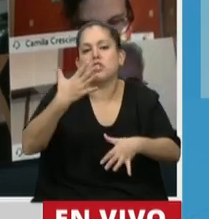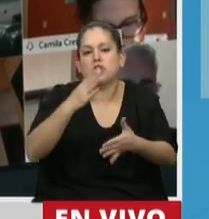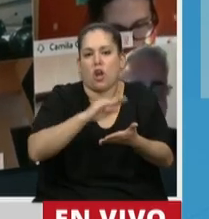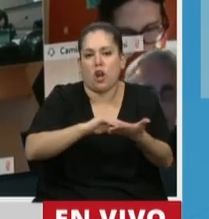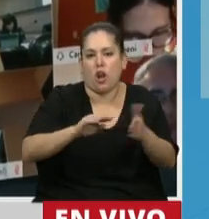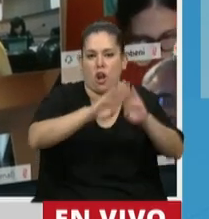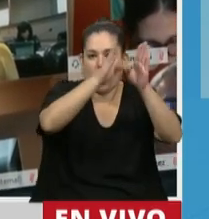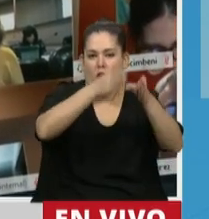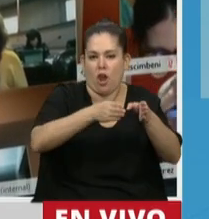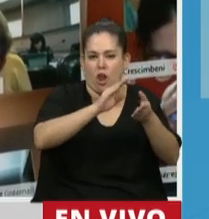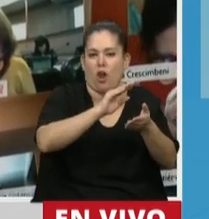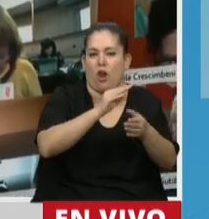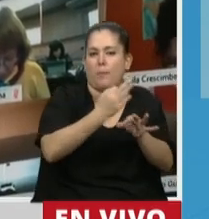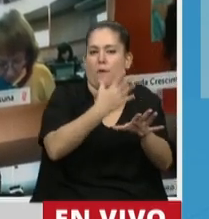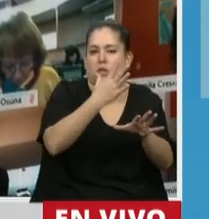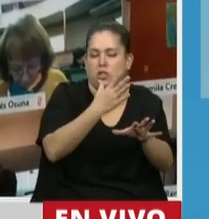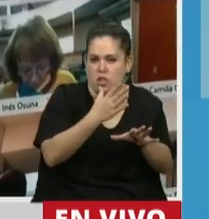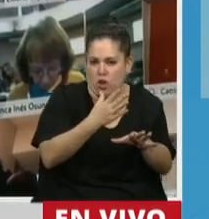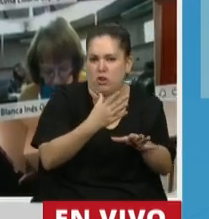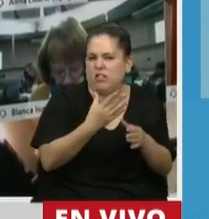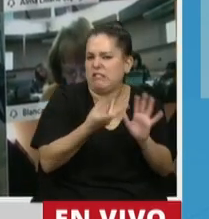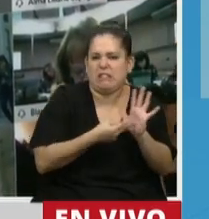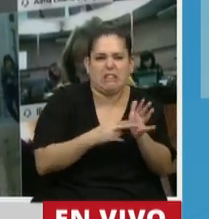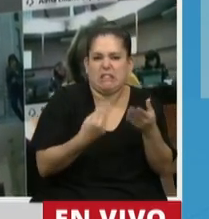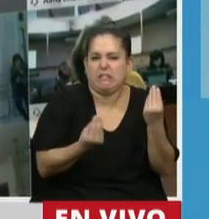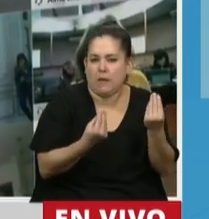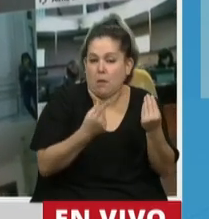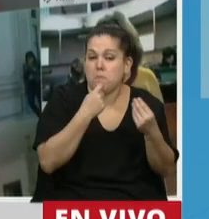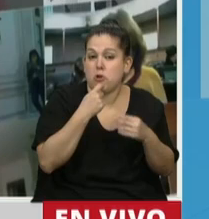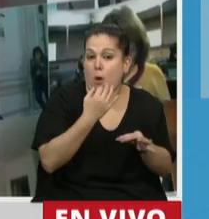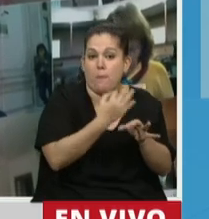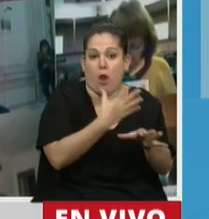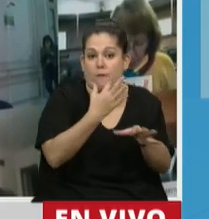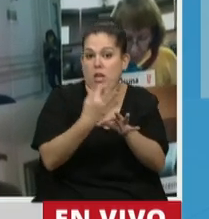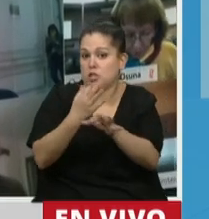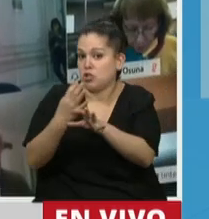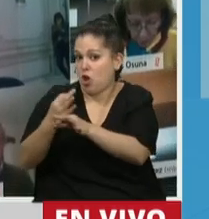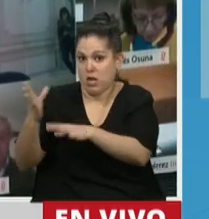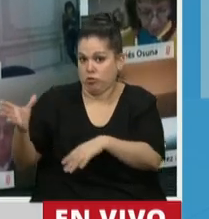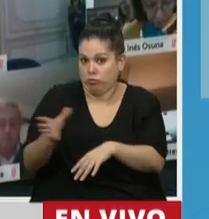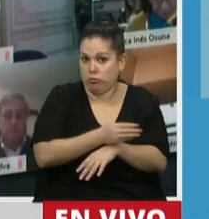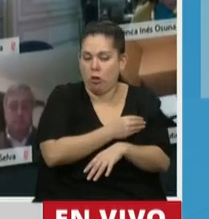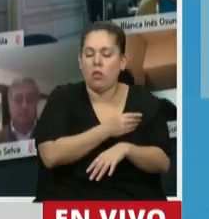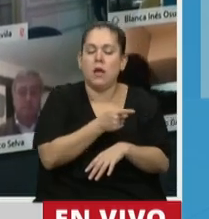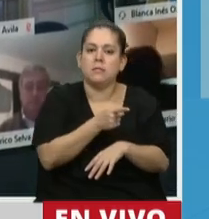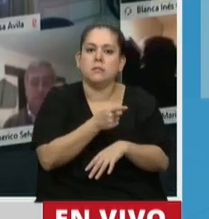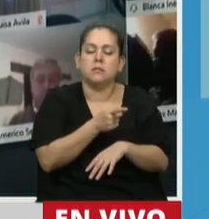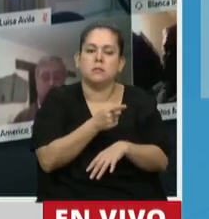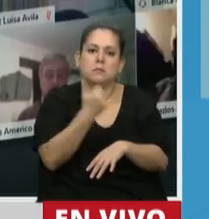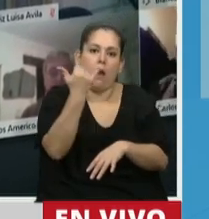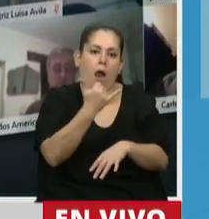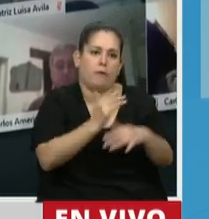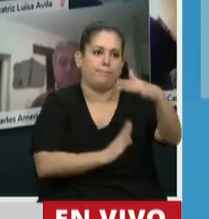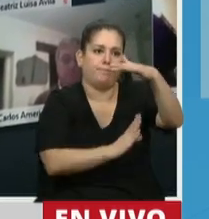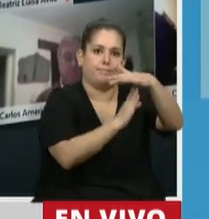hacer leña del árbol caído. En todas las profesiones, señor Presidente, los colegios